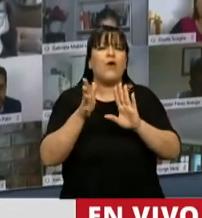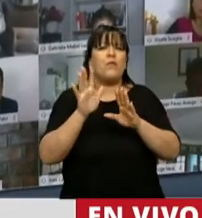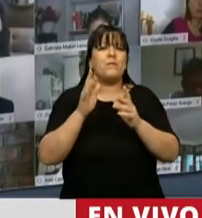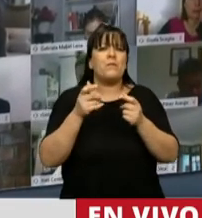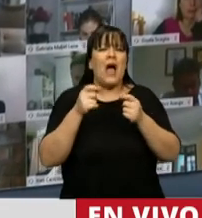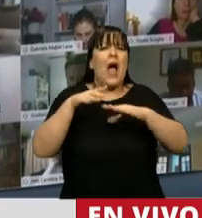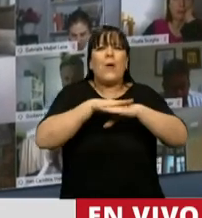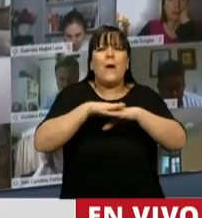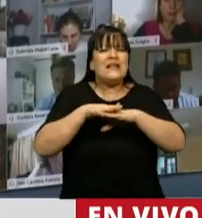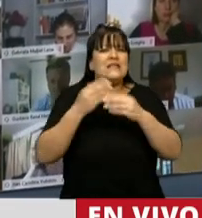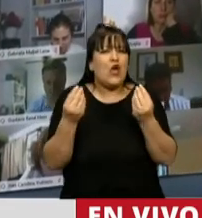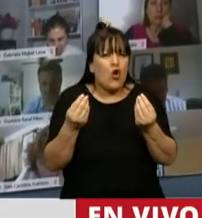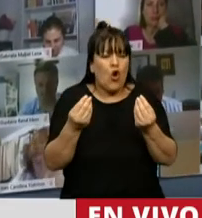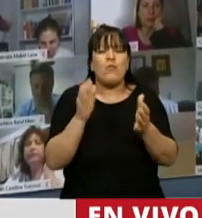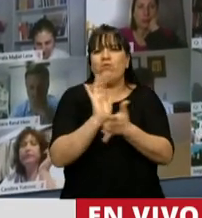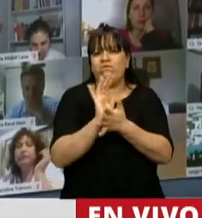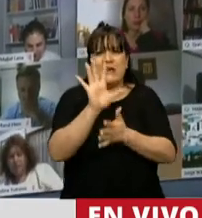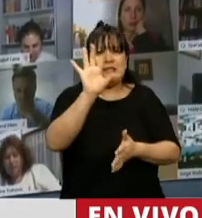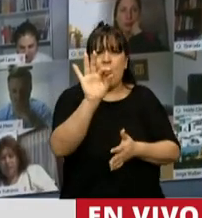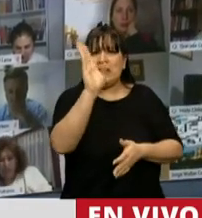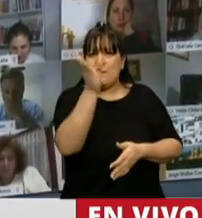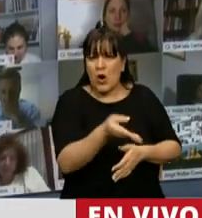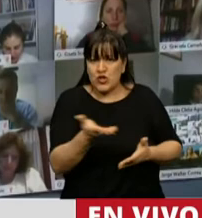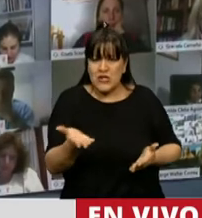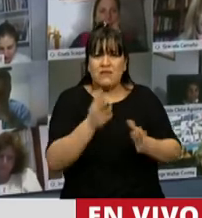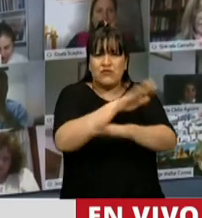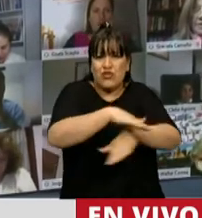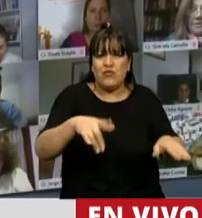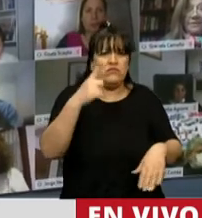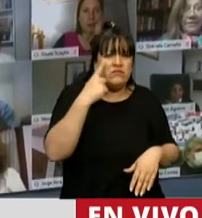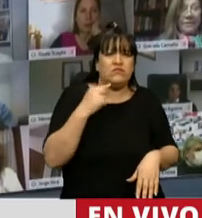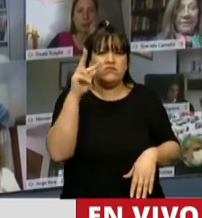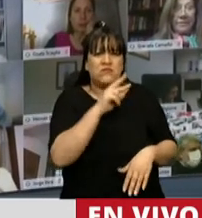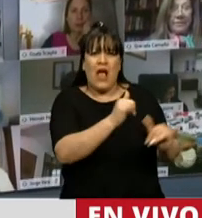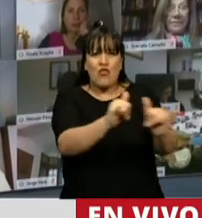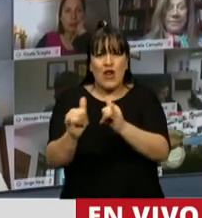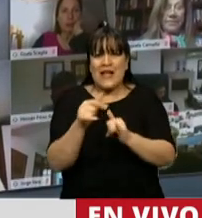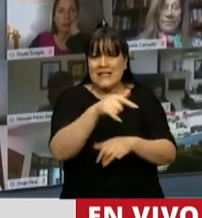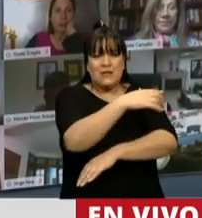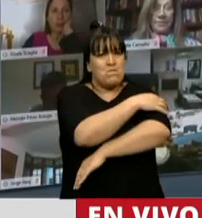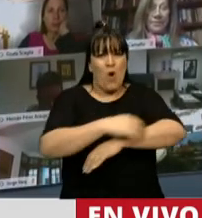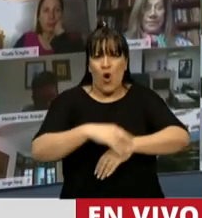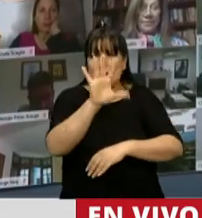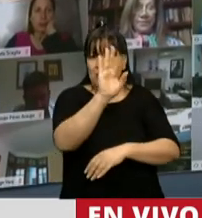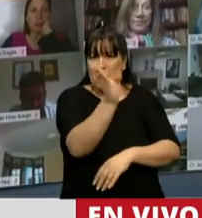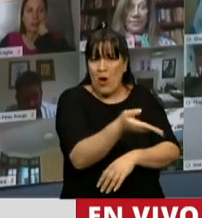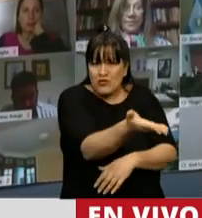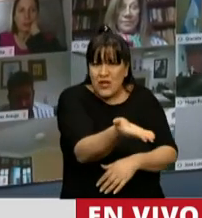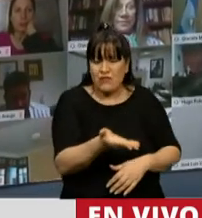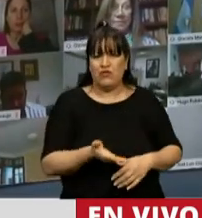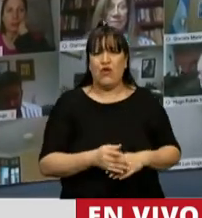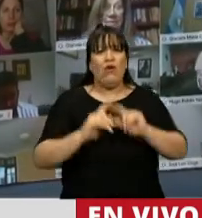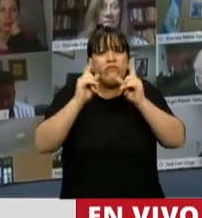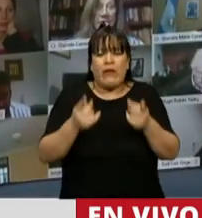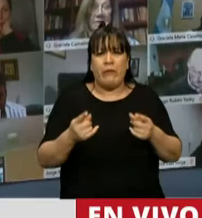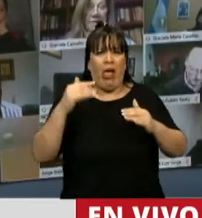partimos de casi un 50% de niños, niñas y adolescentes en situación de pobreza, la descontinuidad